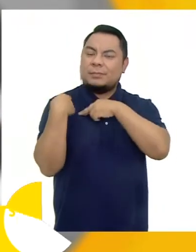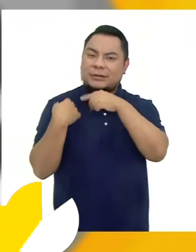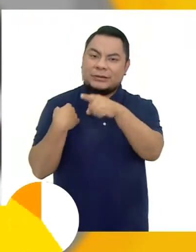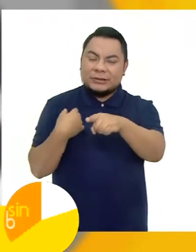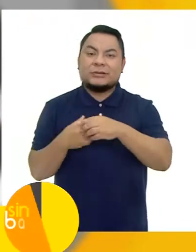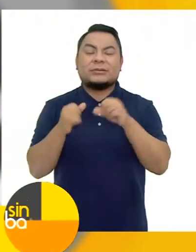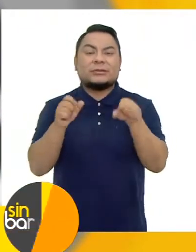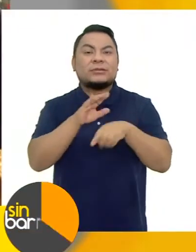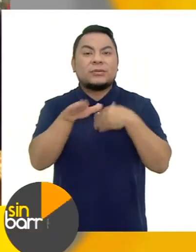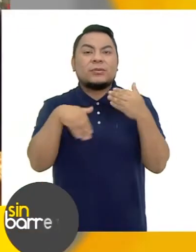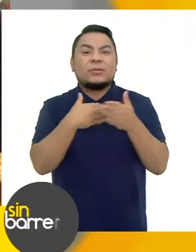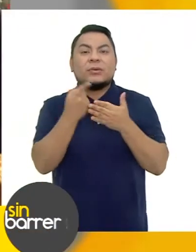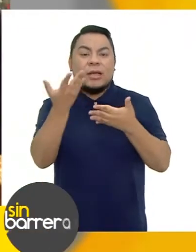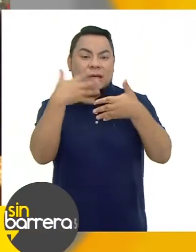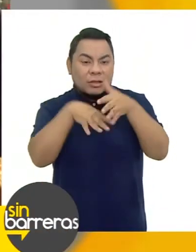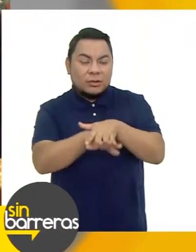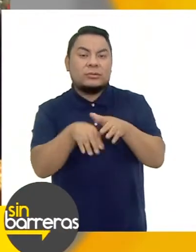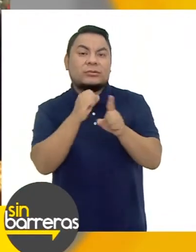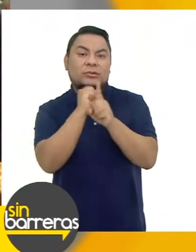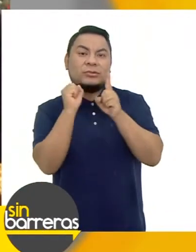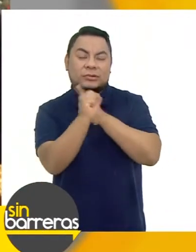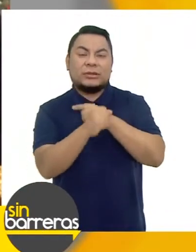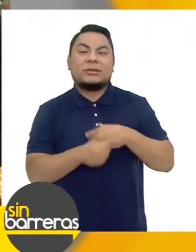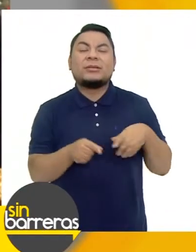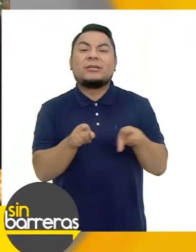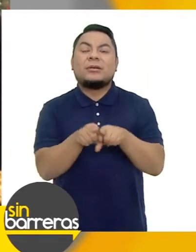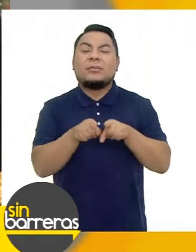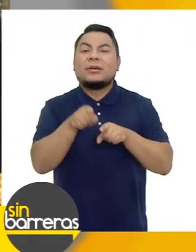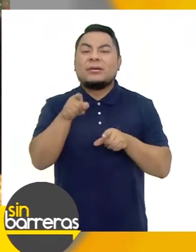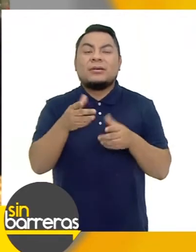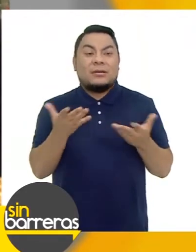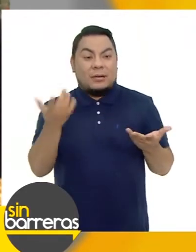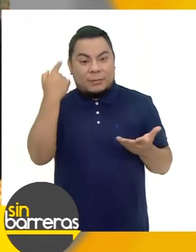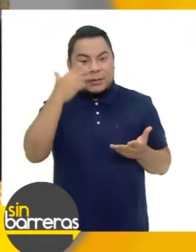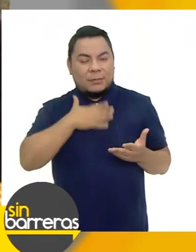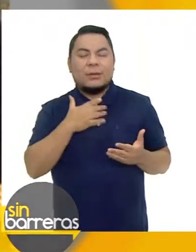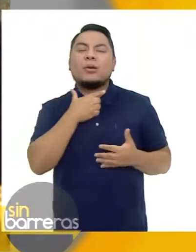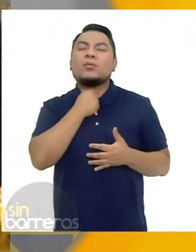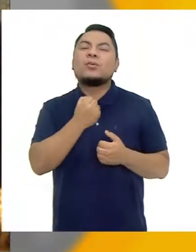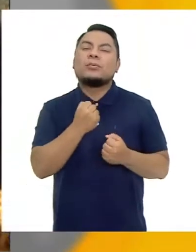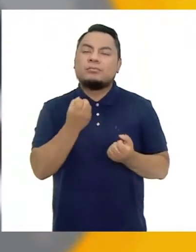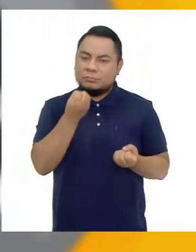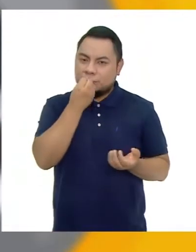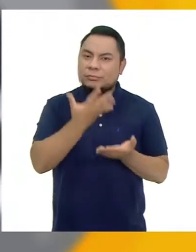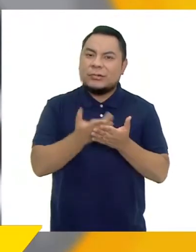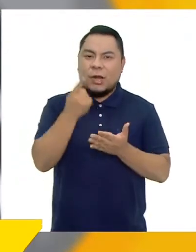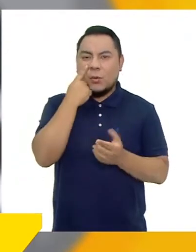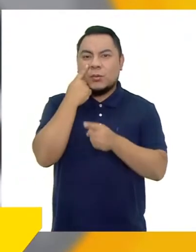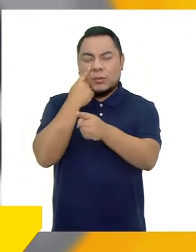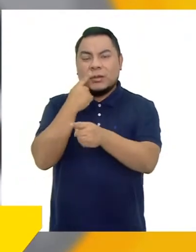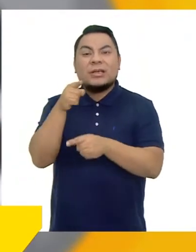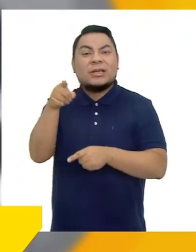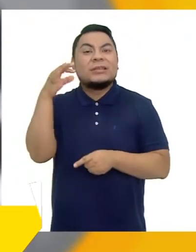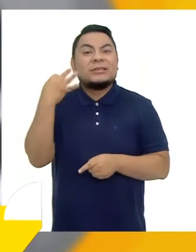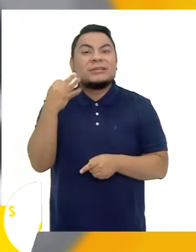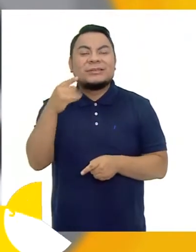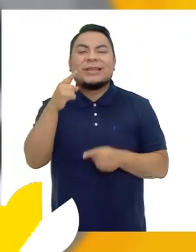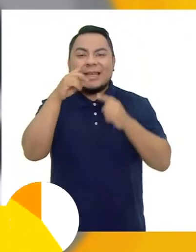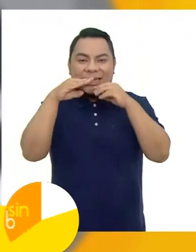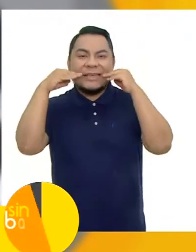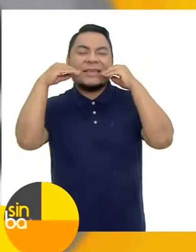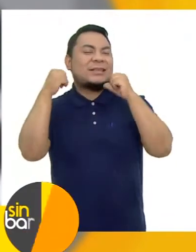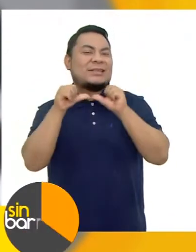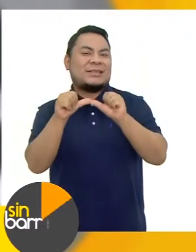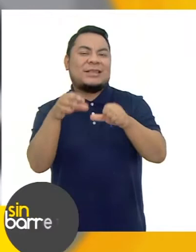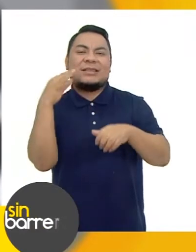responsabilidad De la inclusión social Y eso fue algo Que me encantó Conocer de ella Además que siempre Anda